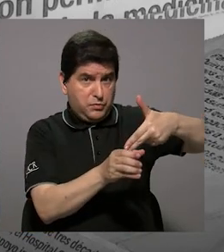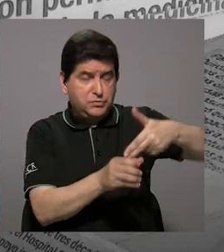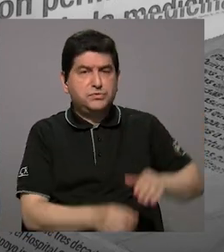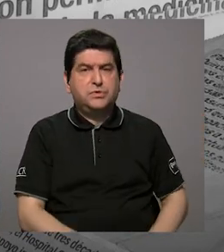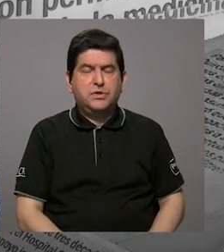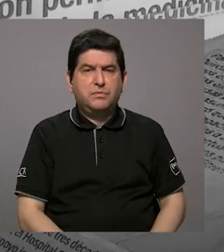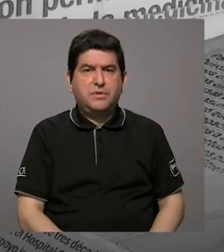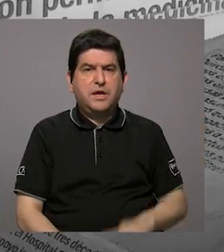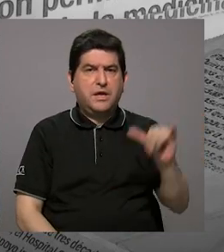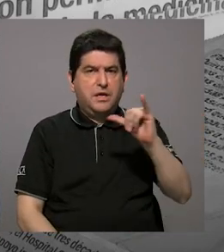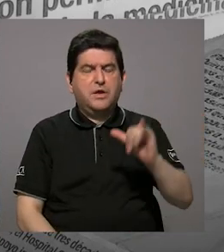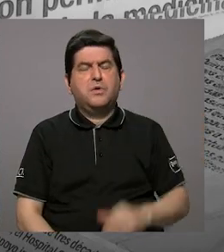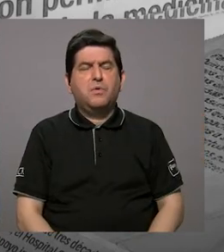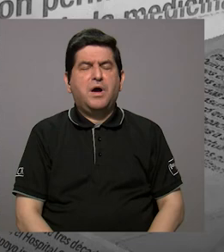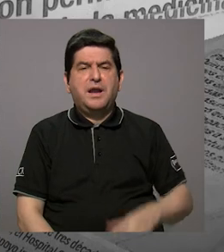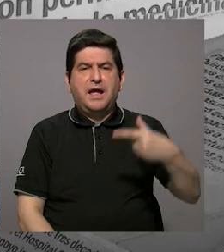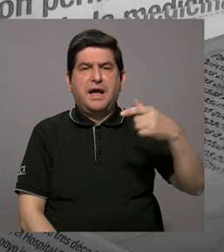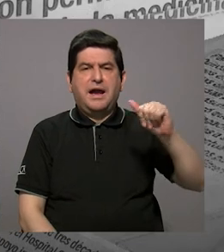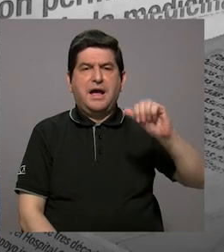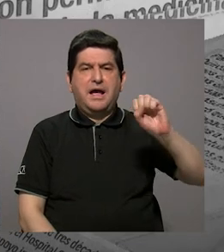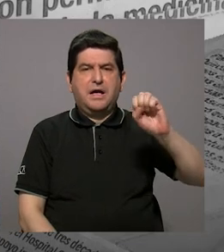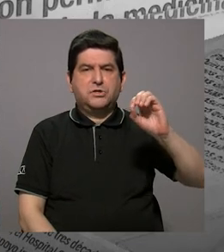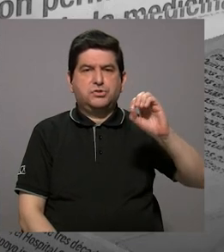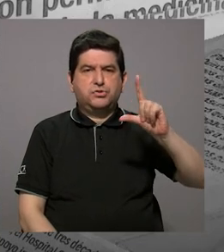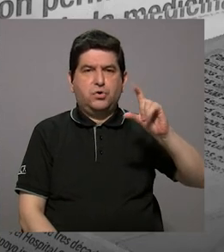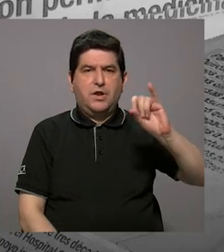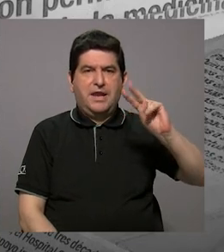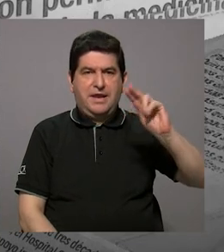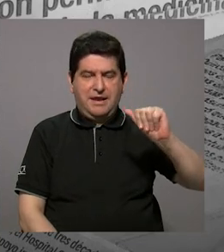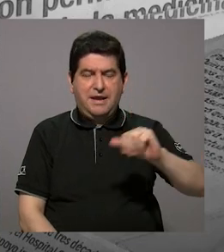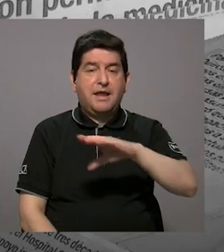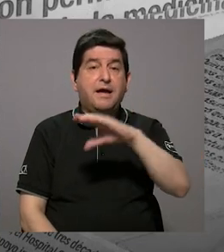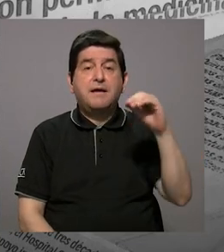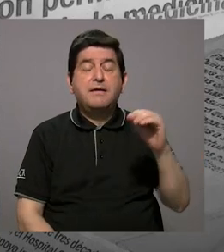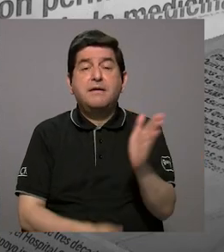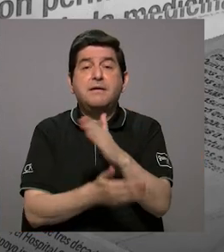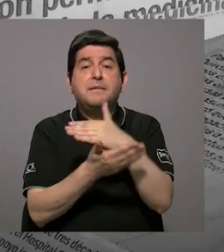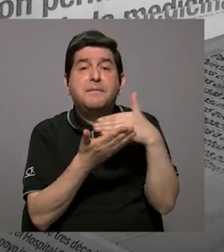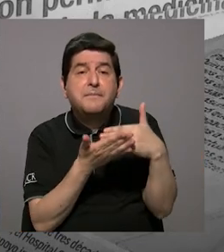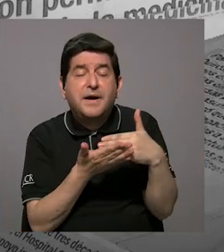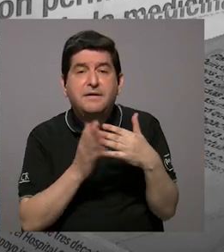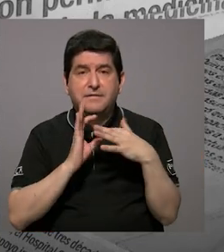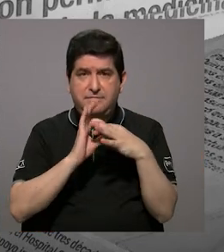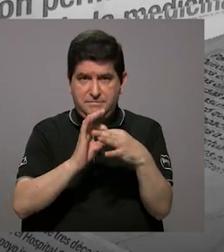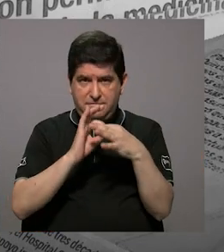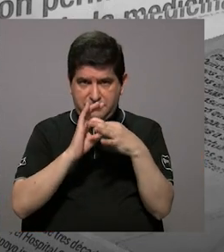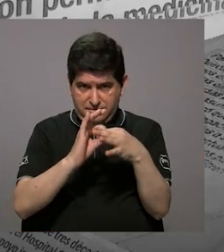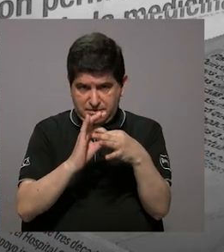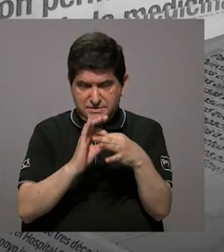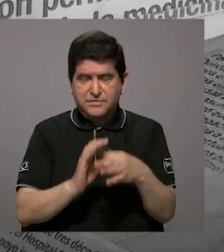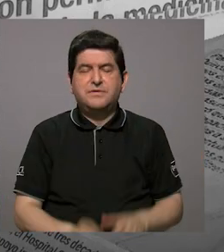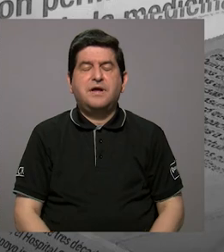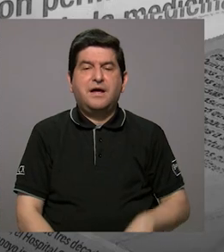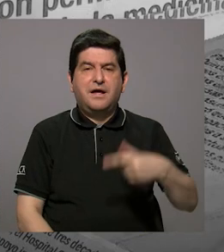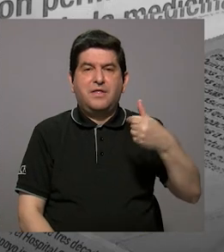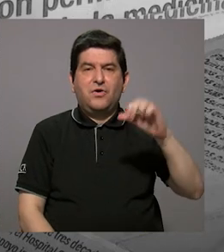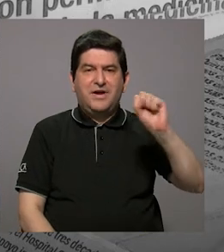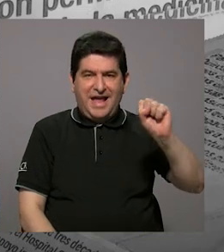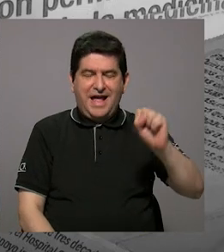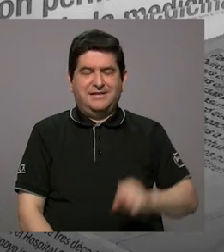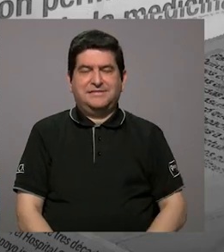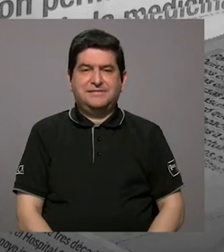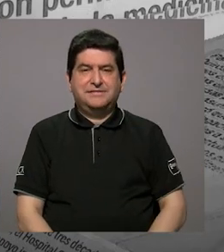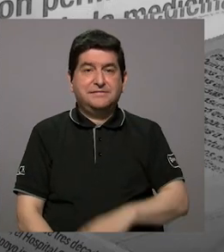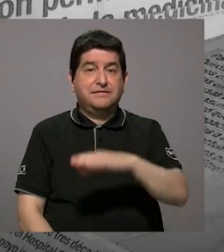líquidos como gasolinas, diésel, etcétera, y la parte de gas